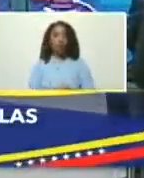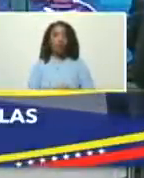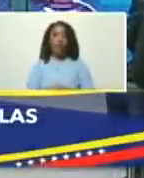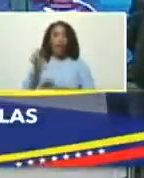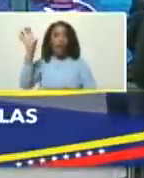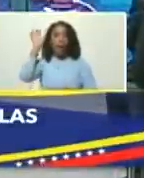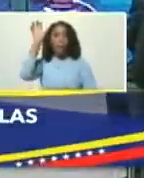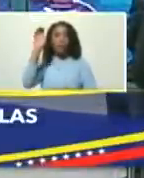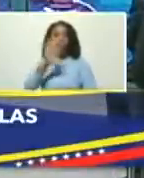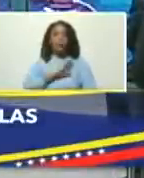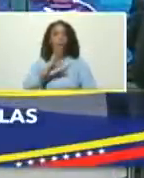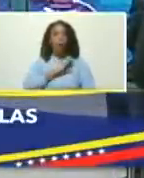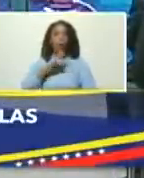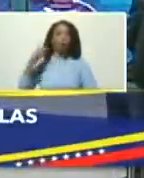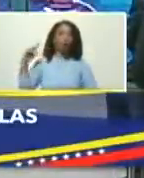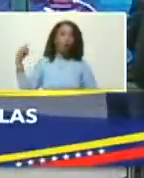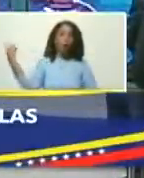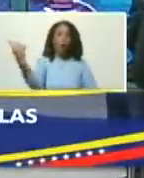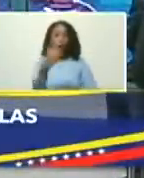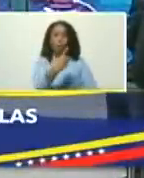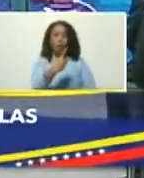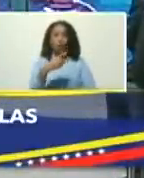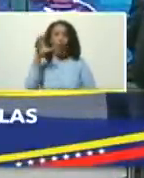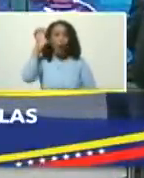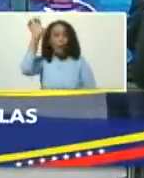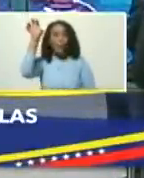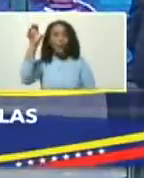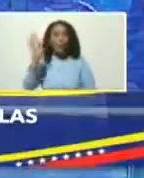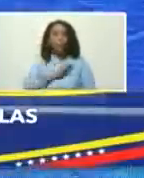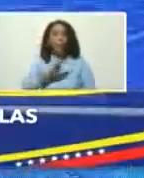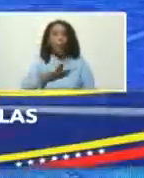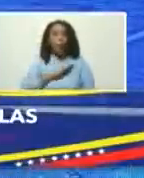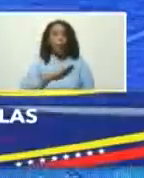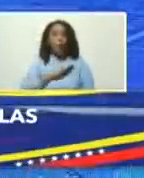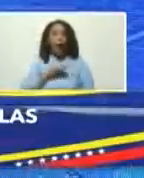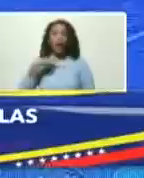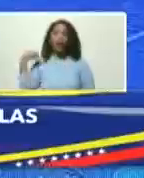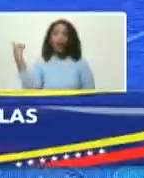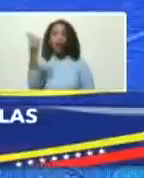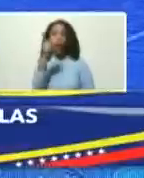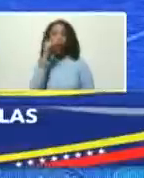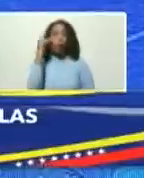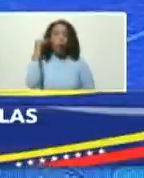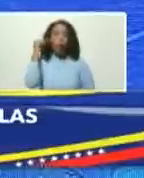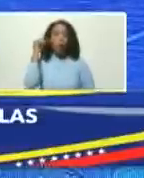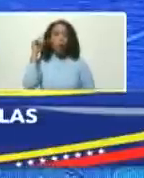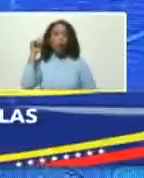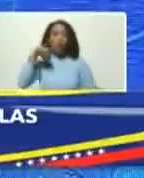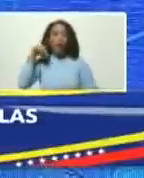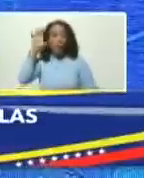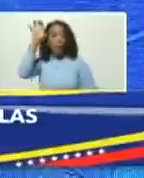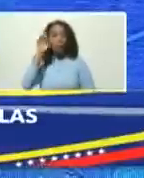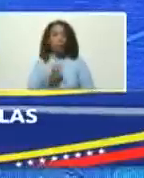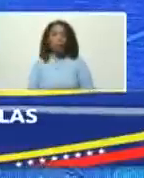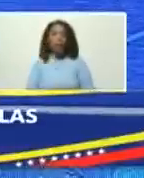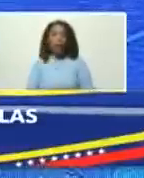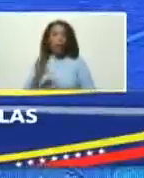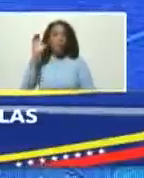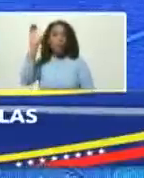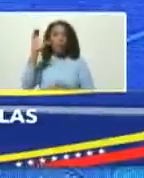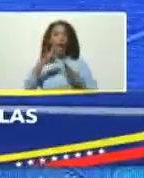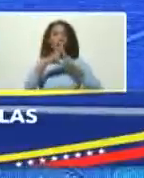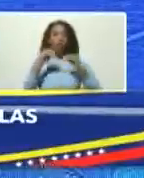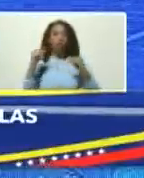patria nos pertenece a todos la patria nos pertenece a todas las mujeres de este país la patria nos